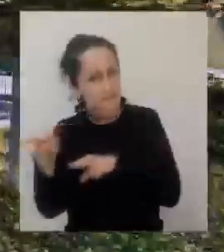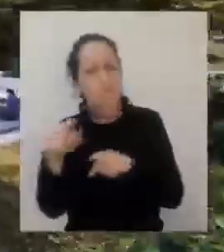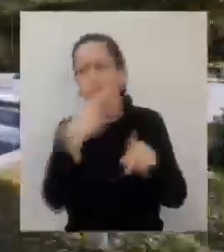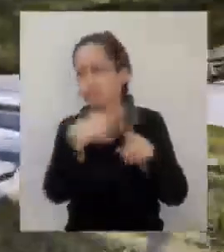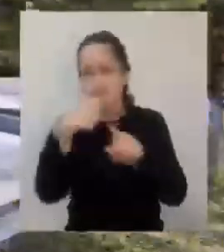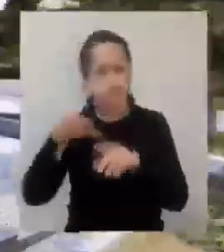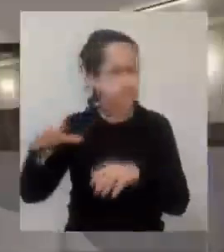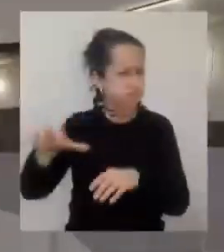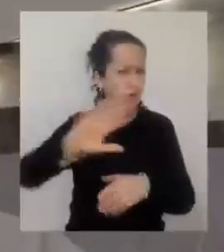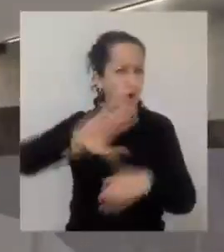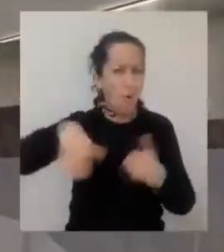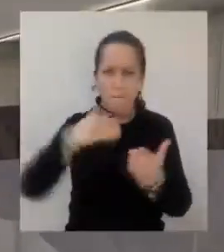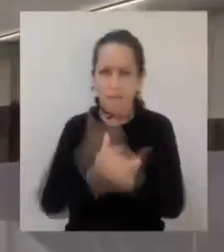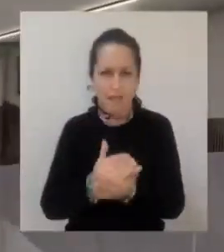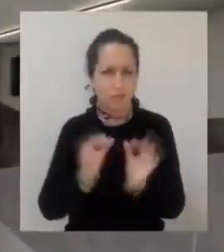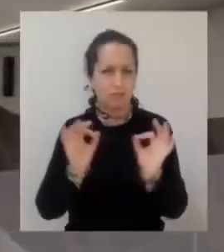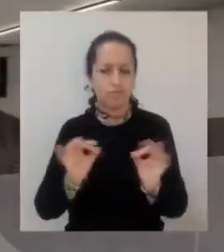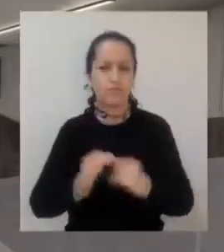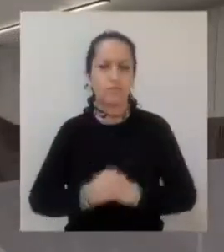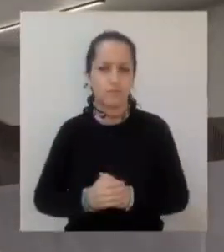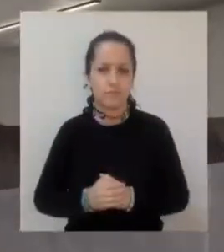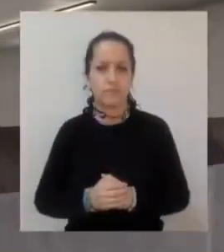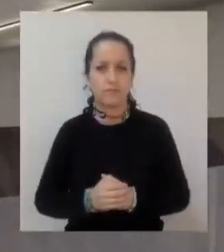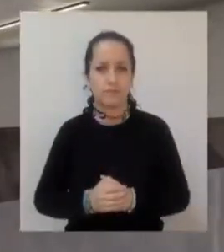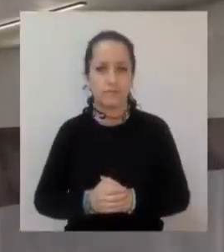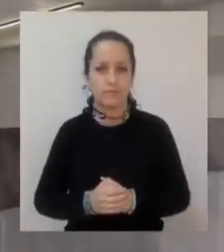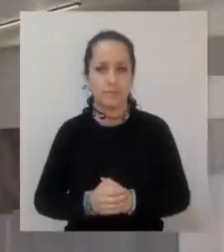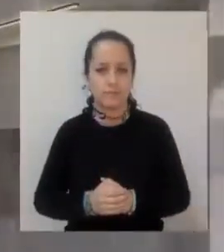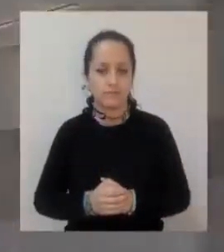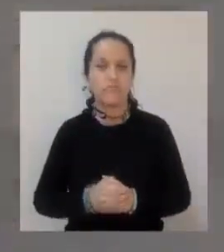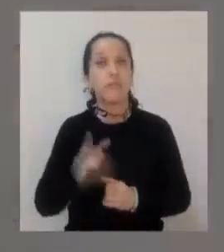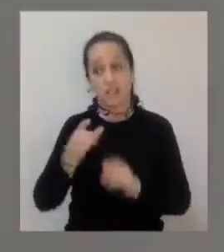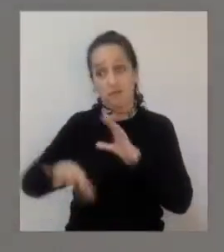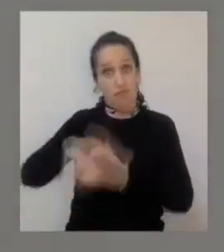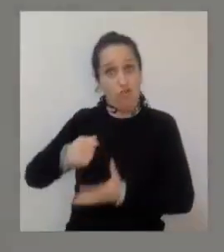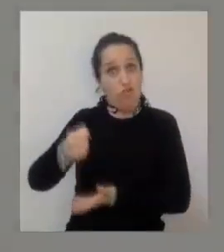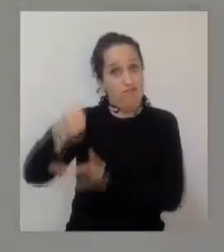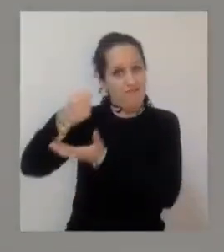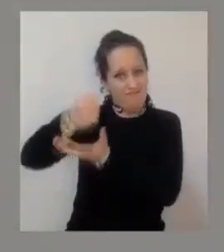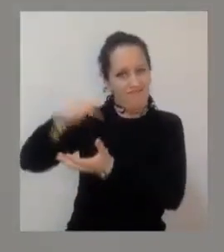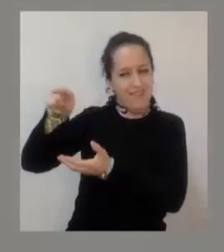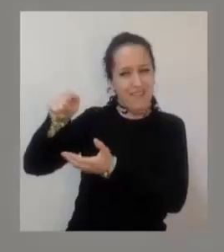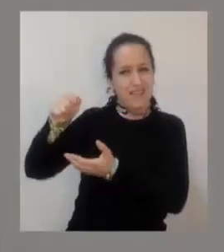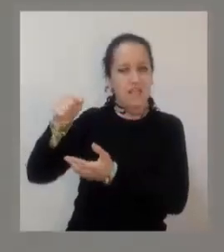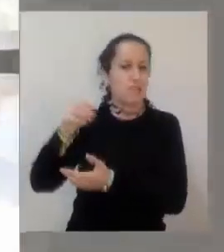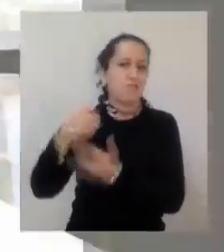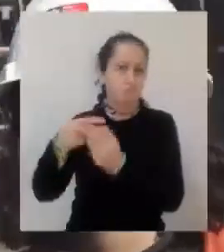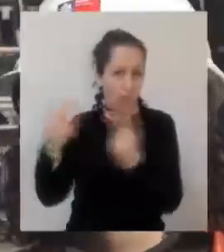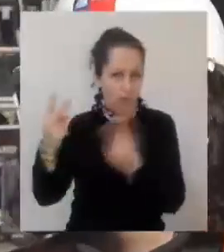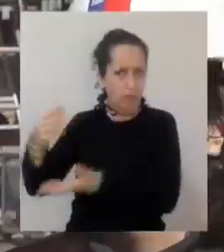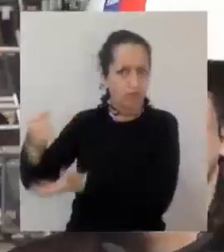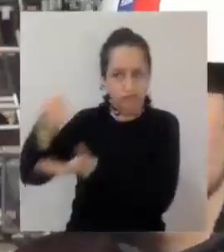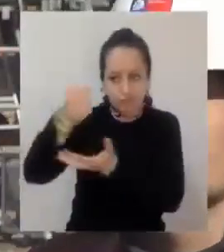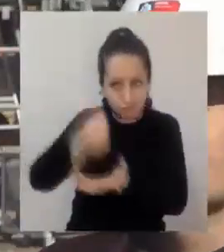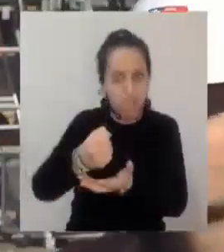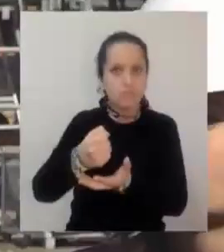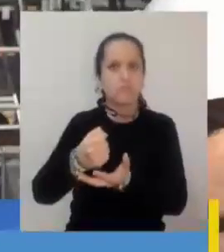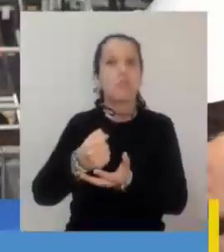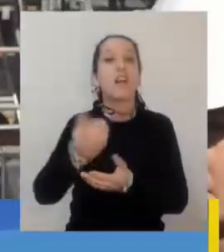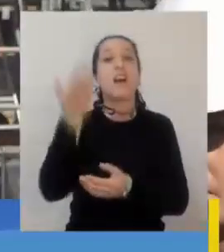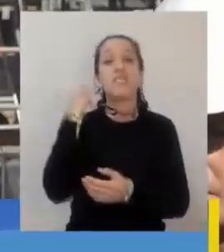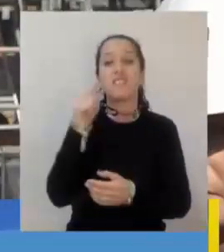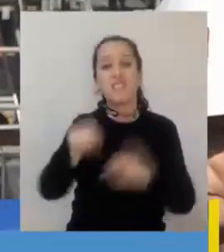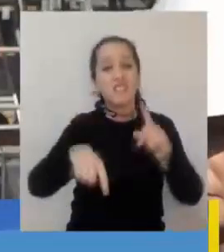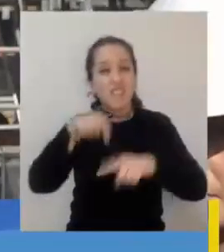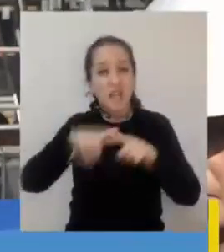otros. Por lo tanto, esta inversión pública que se realiza acá, permite también recuperar un gran terreno, que durante